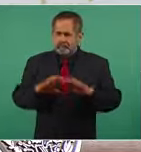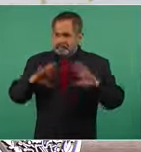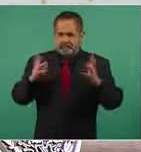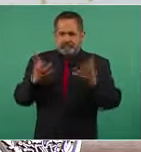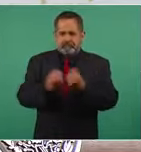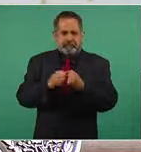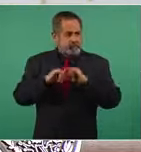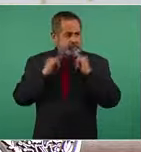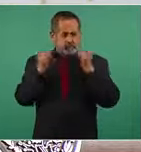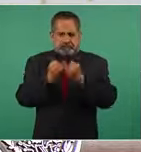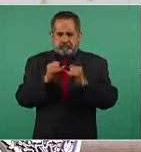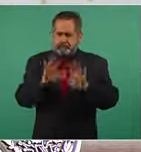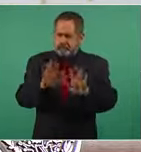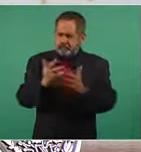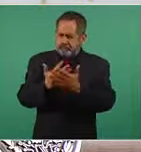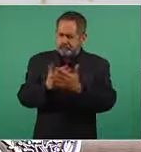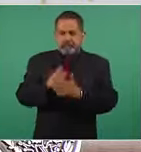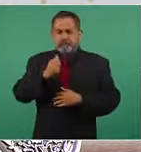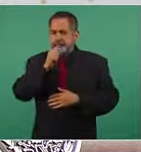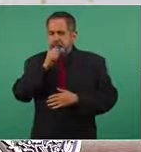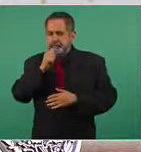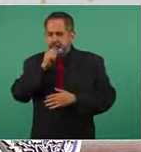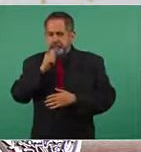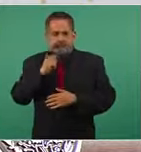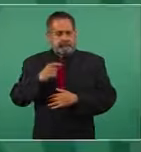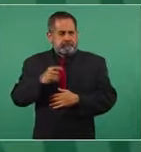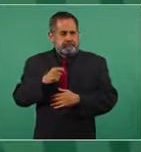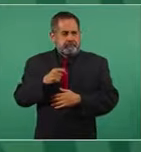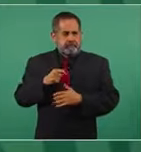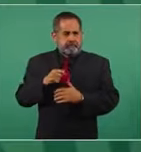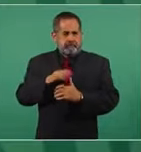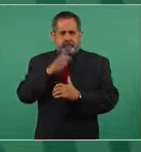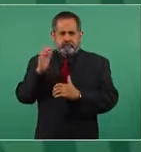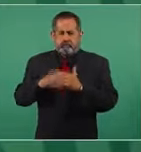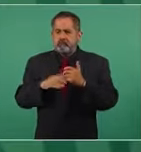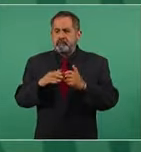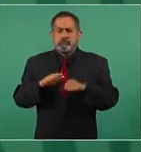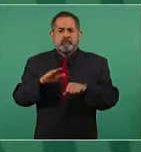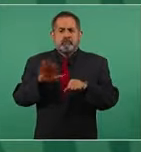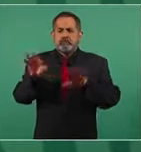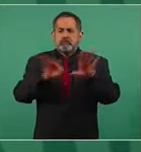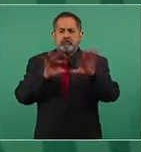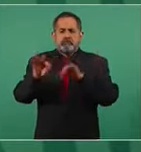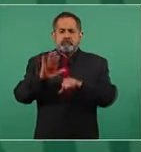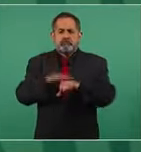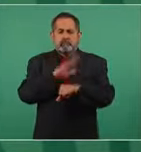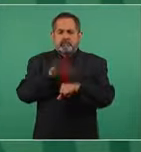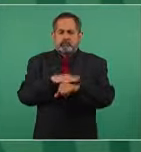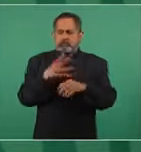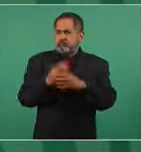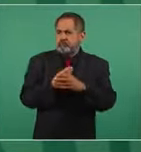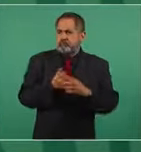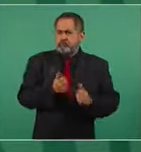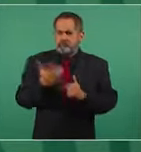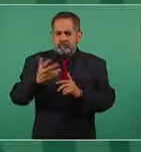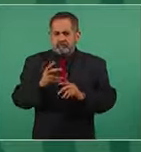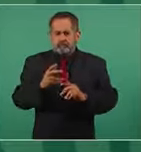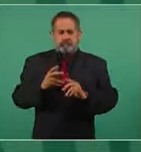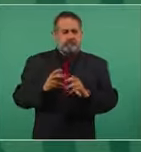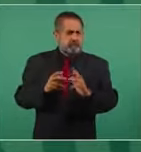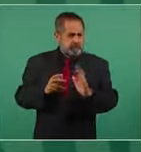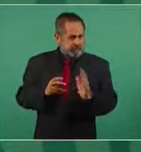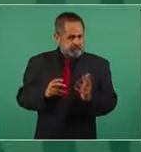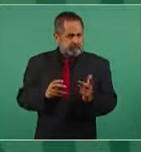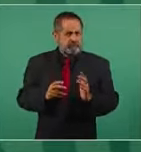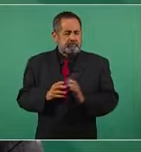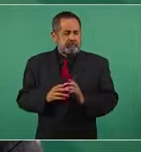Todavía está por terminarse la clasificación. Entonces, aunque